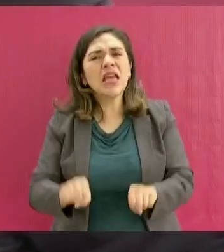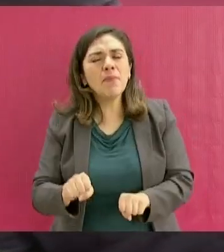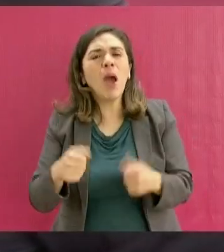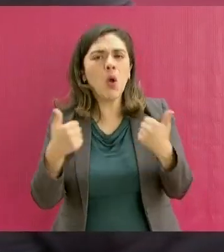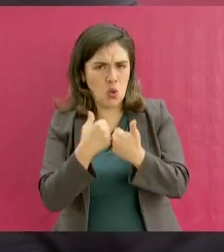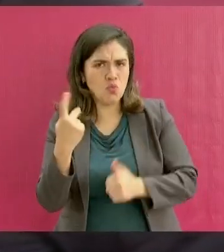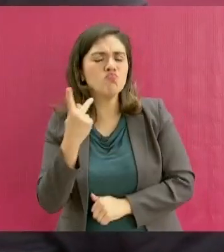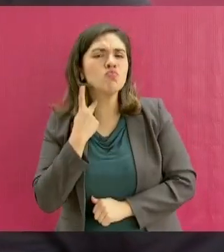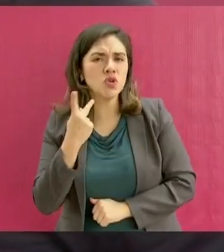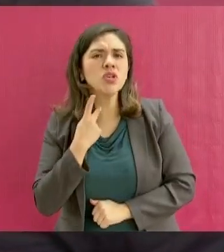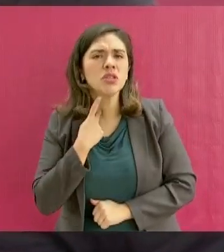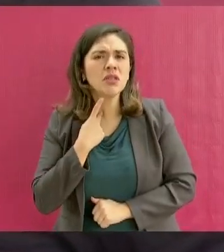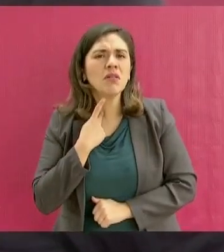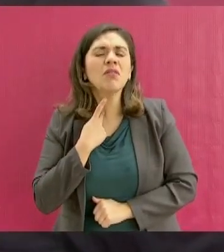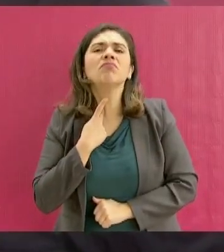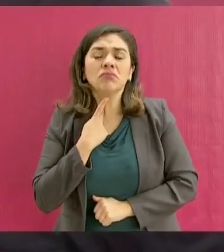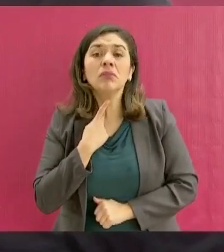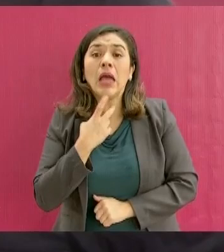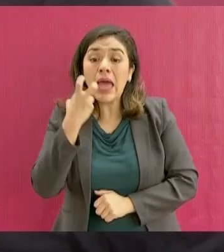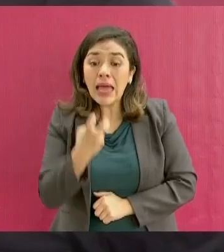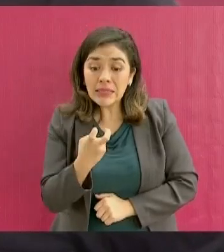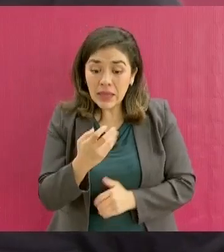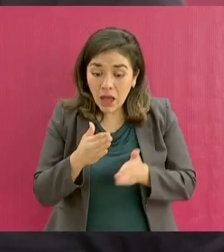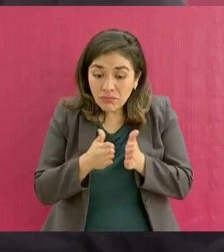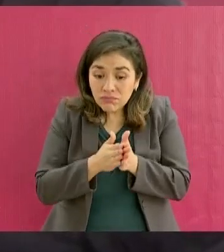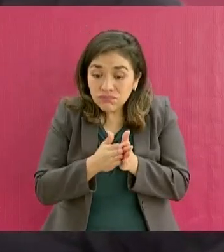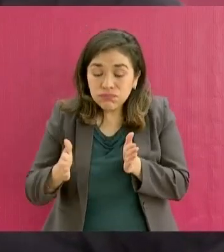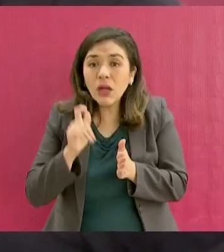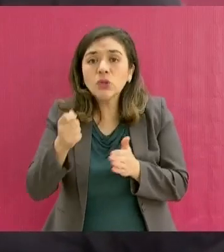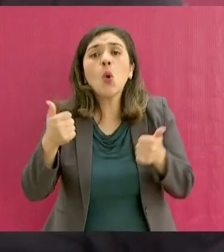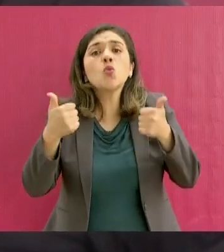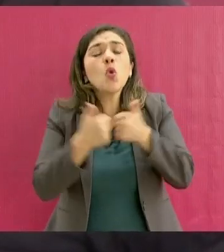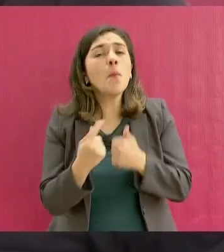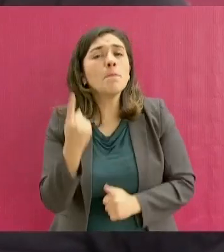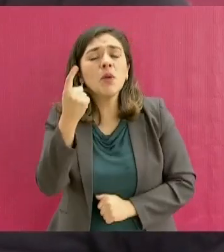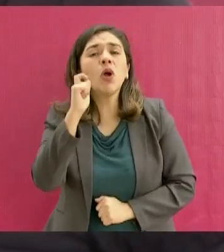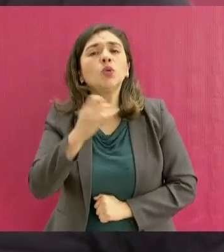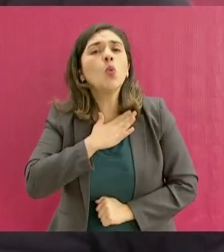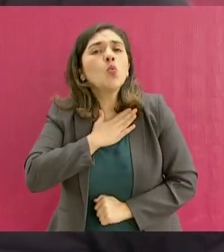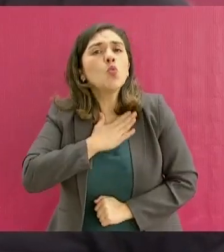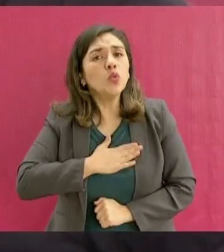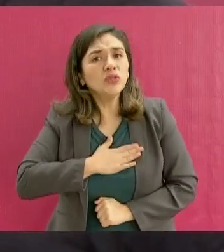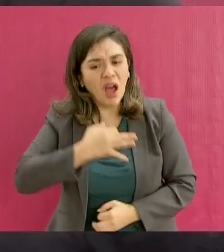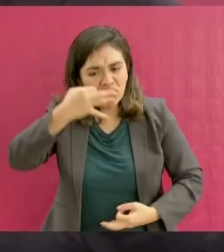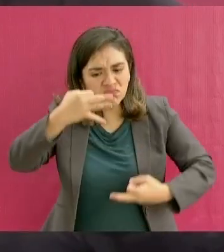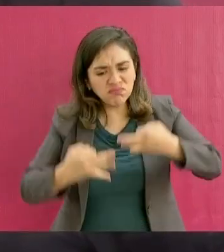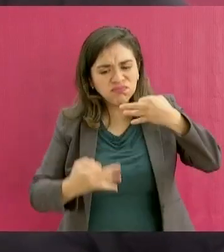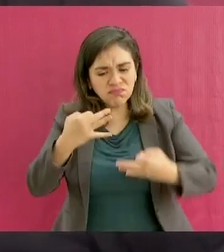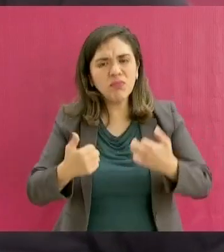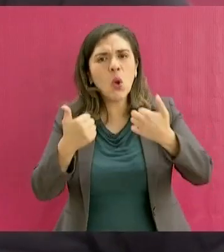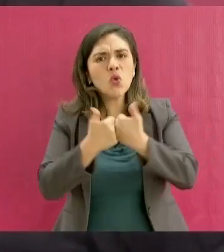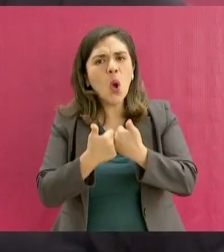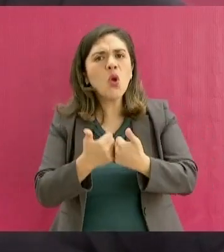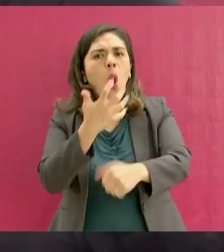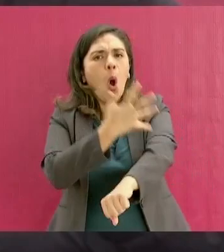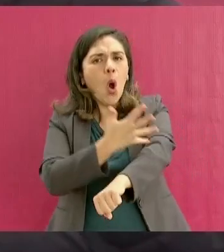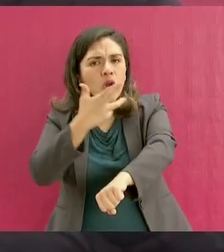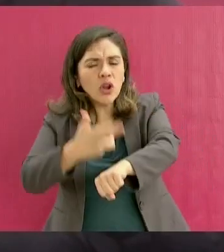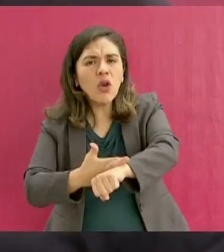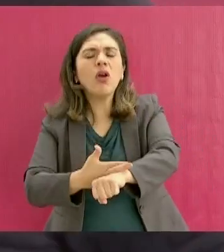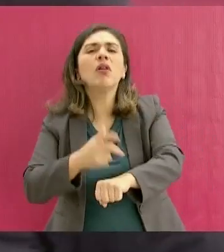a partir de la justicia, de la honestidad, de la